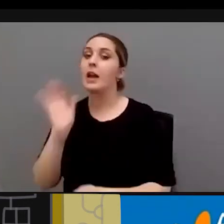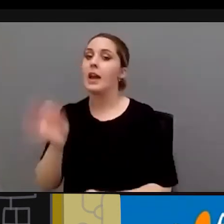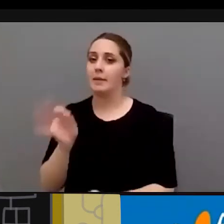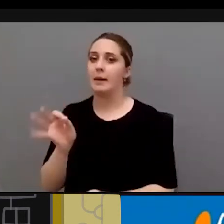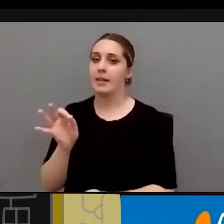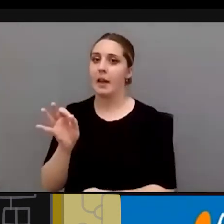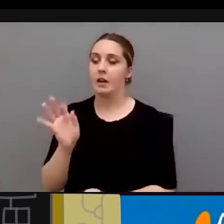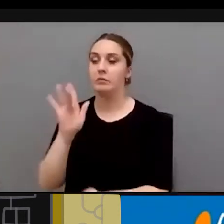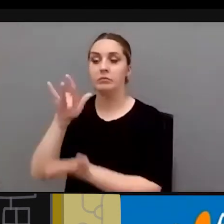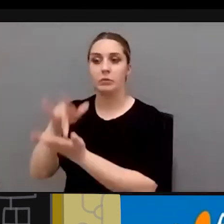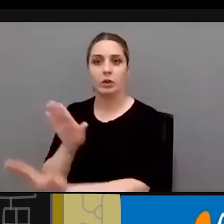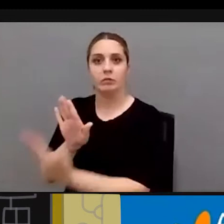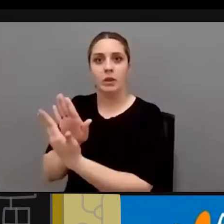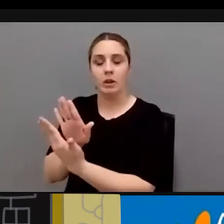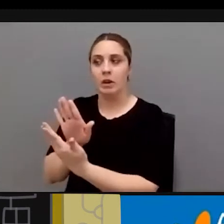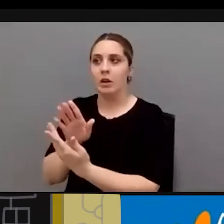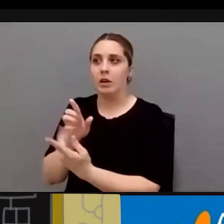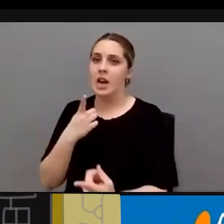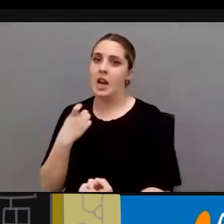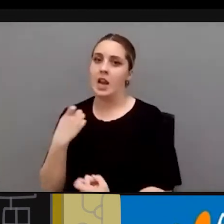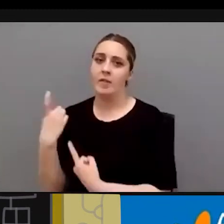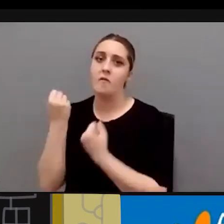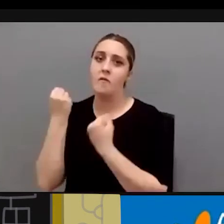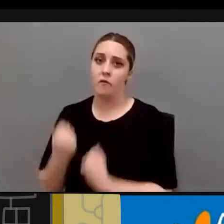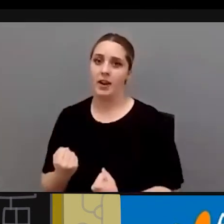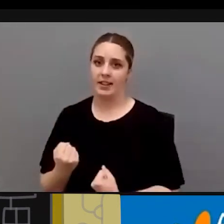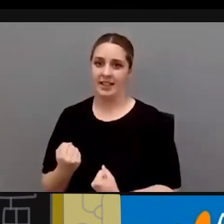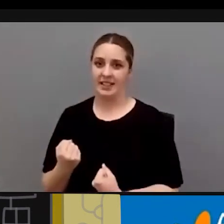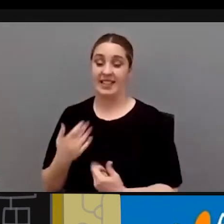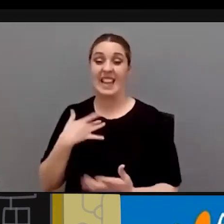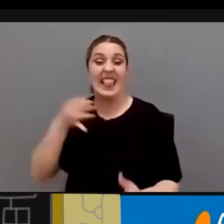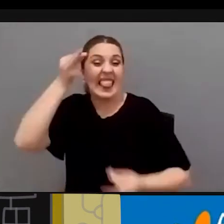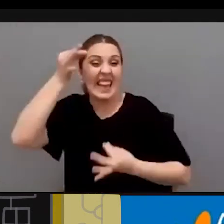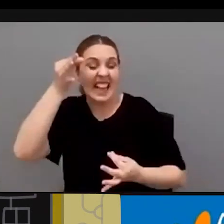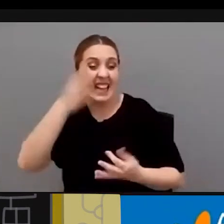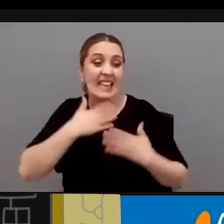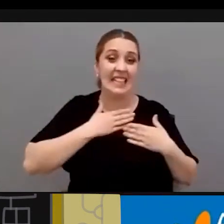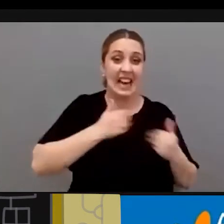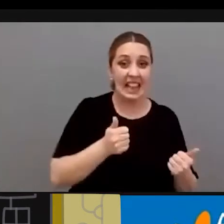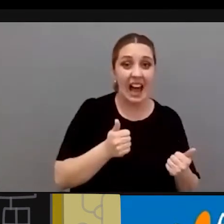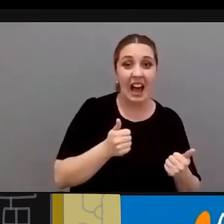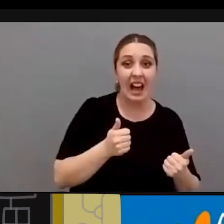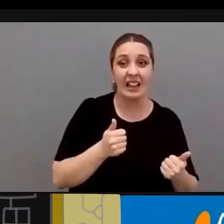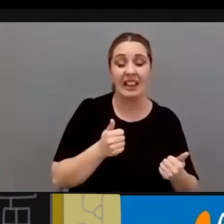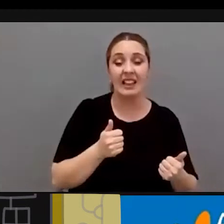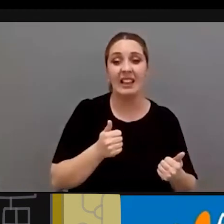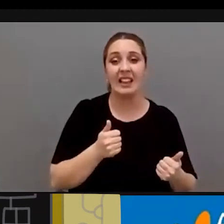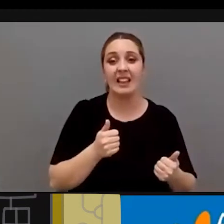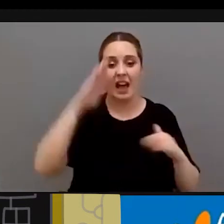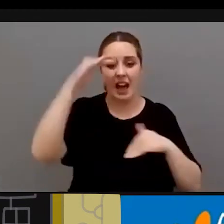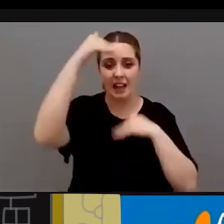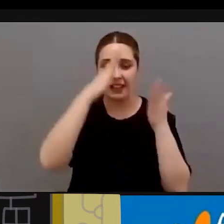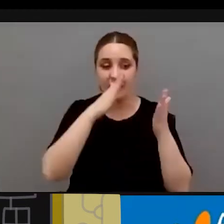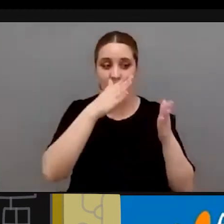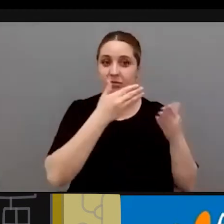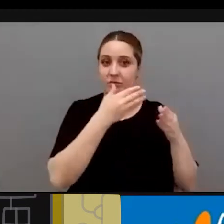encontrado con lagunas importantes ¿no? este matiz entre la sanidad la atención en el ámbito